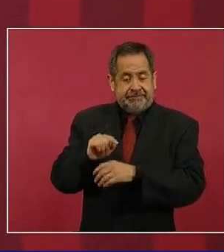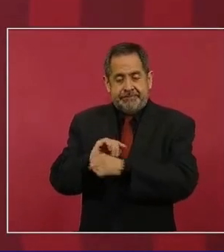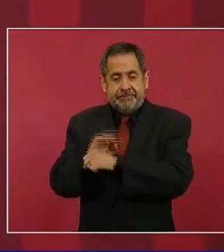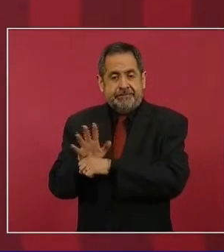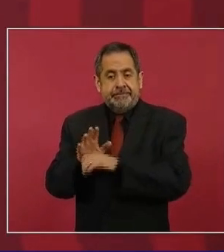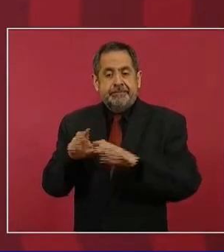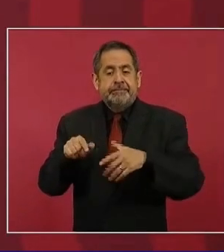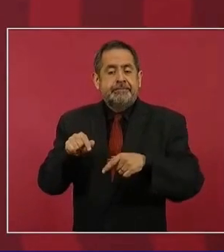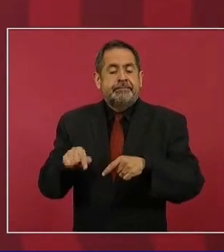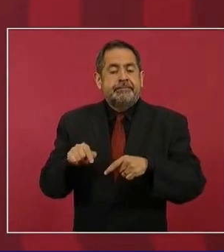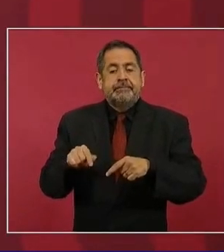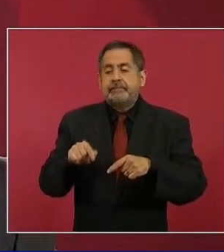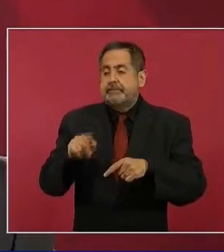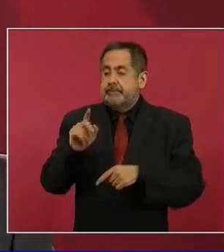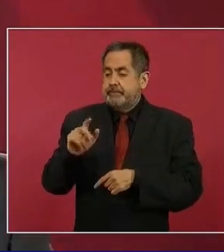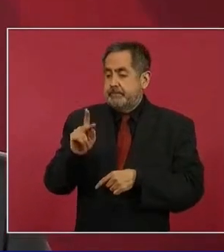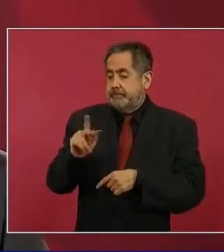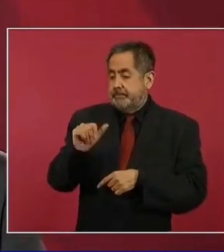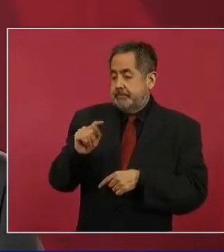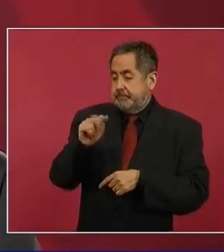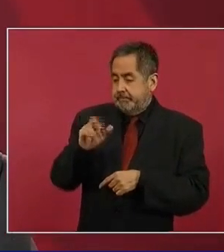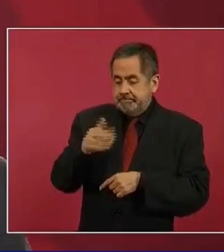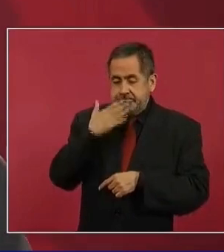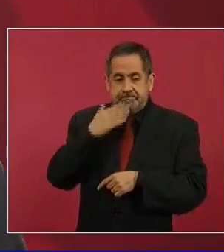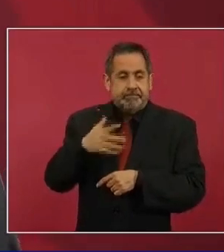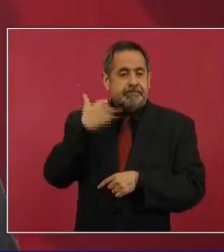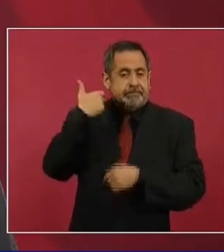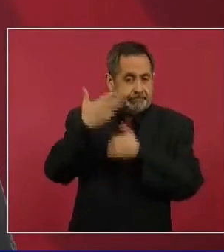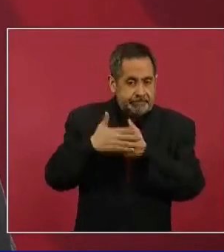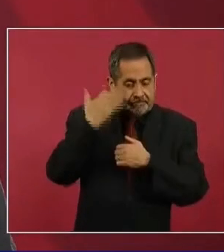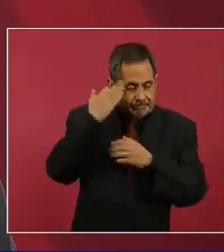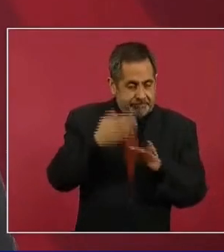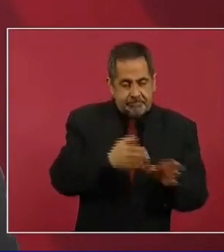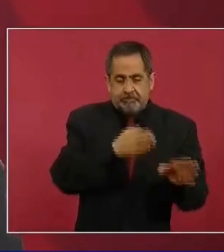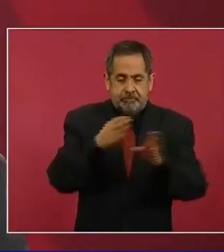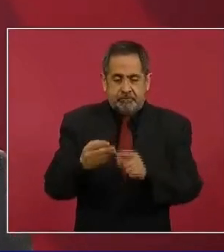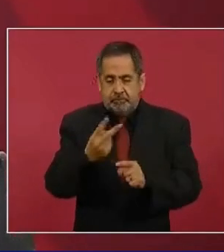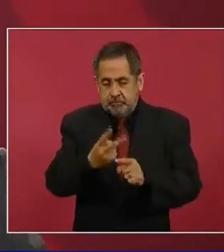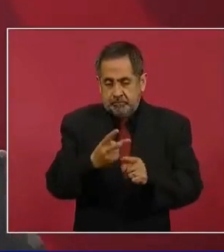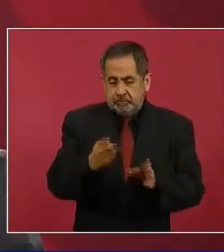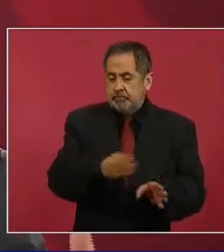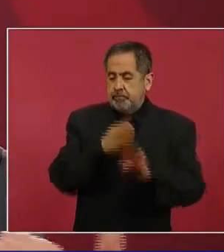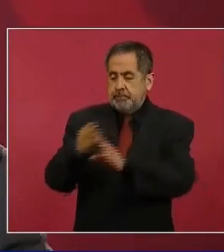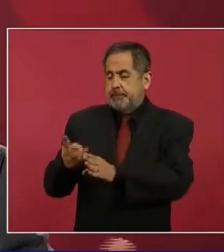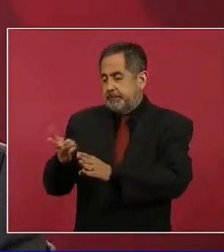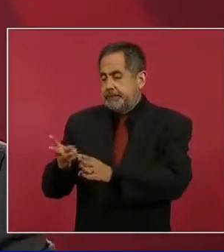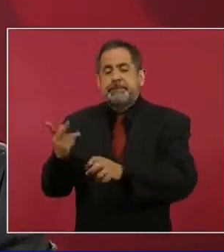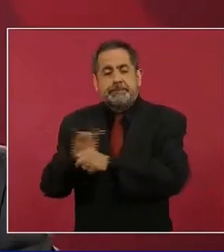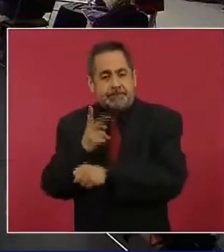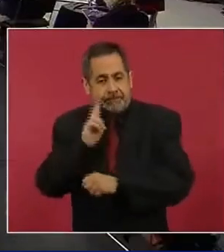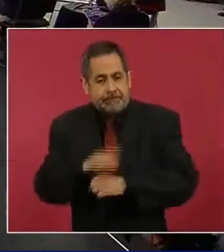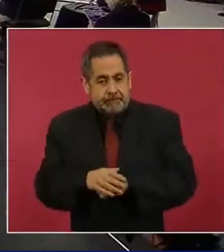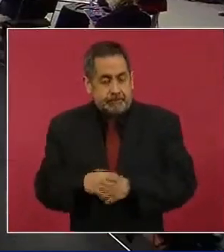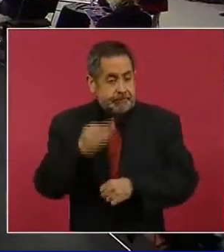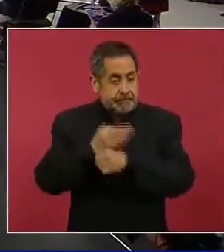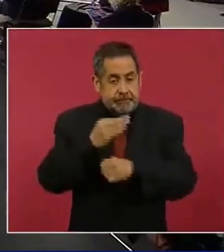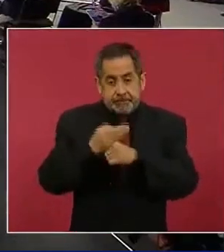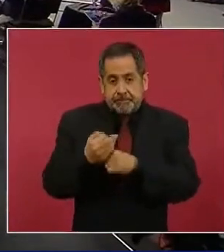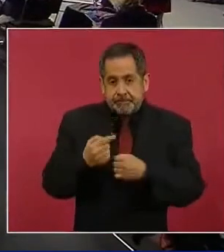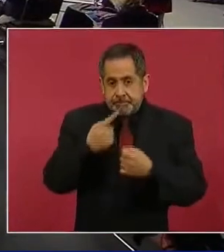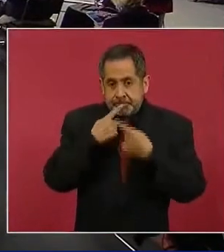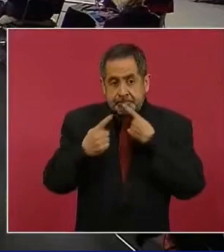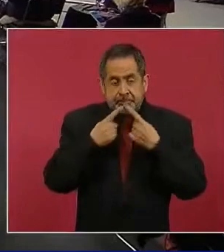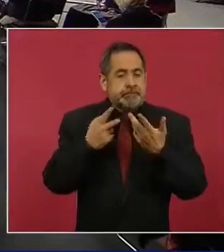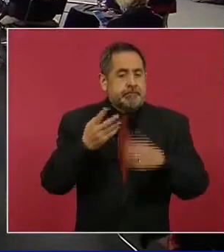investigación en las fases 2 y en su momento 3. En este momento está en curso el ensayo clínico fase